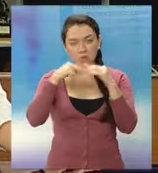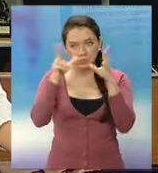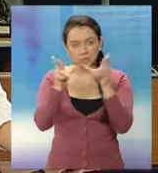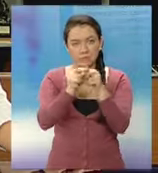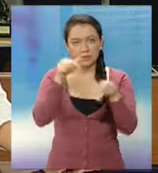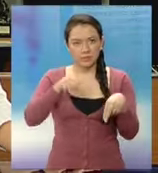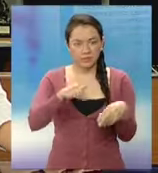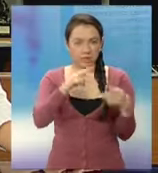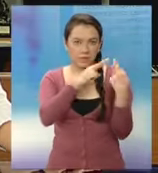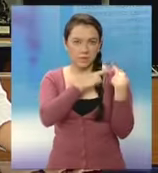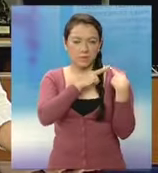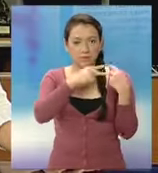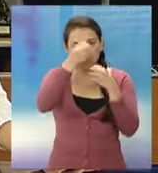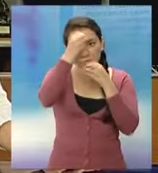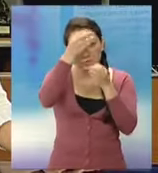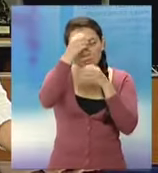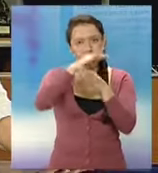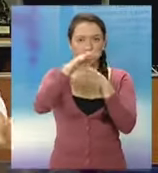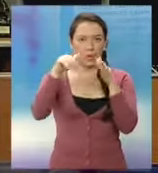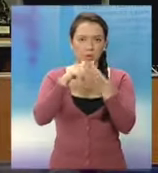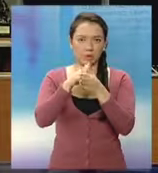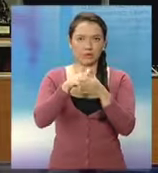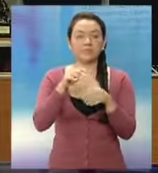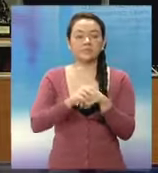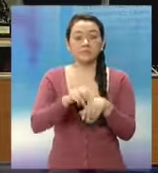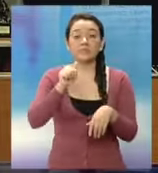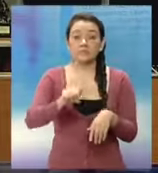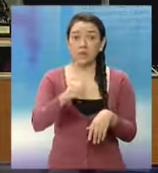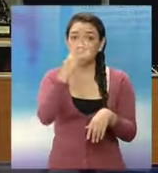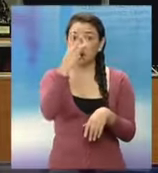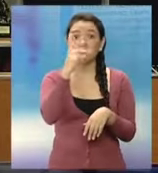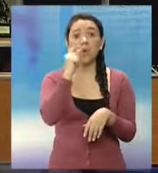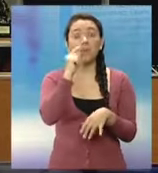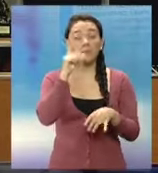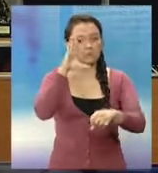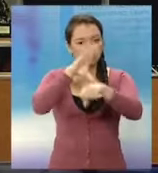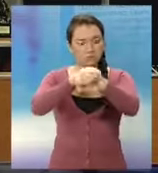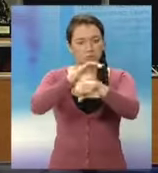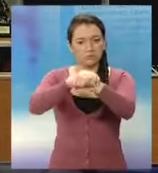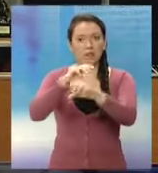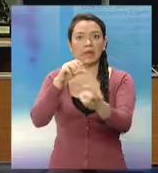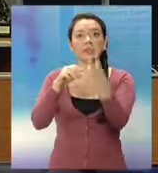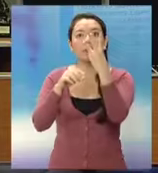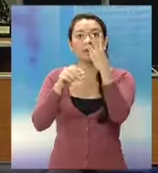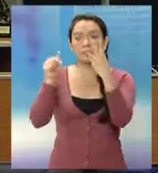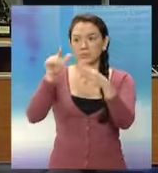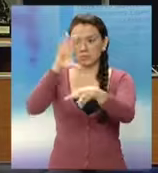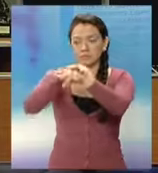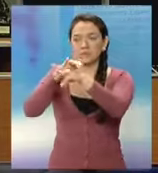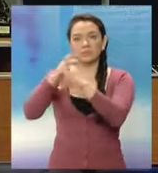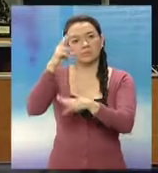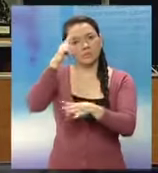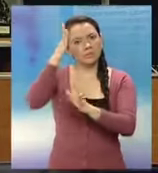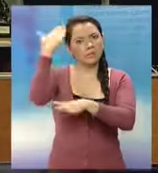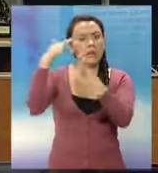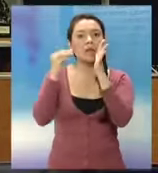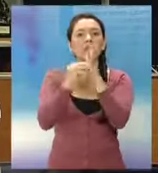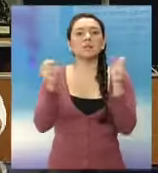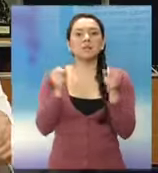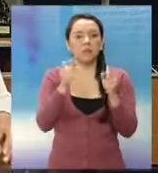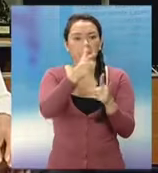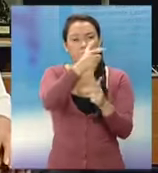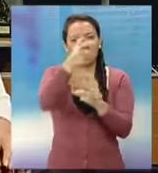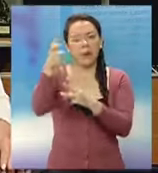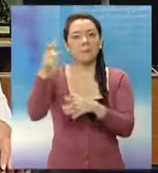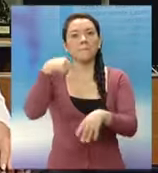equipo de turno durante este fin de semana. Tres hombres más fueron capturados por el asesinato de nueve policías en Salcajaque, Saltenango. Estos